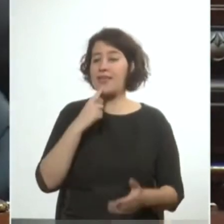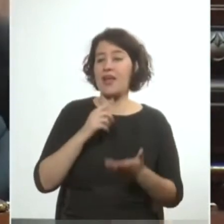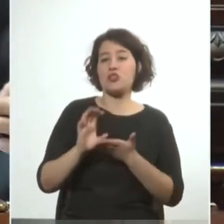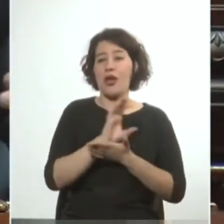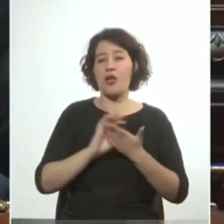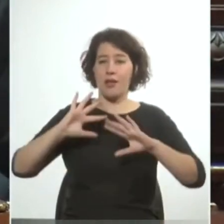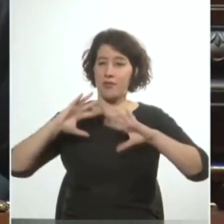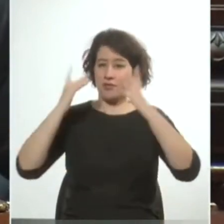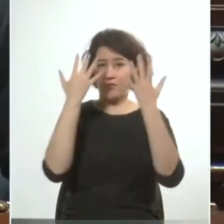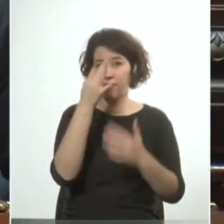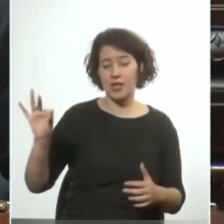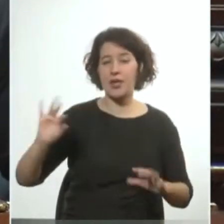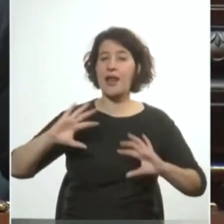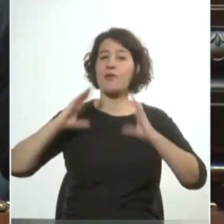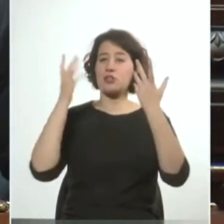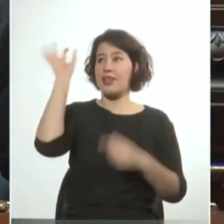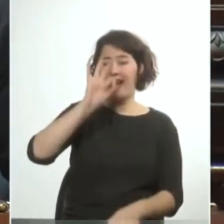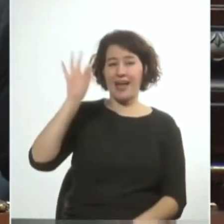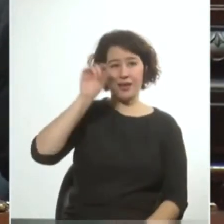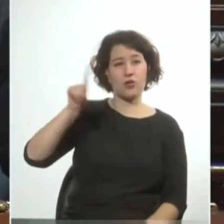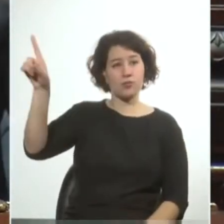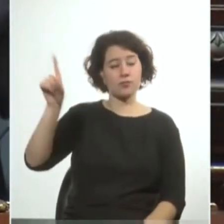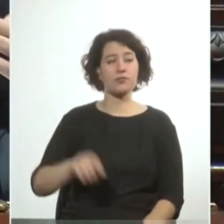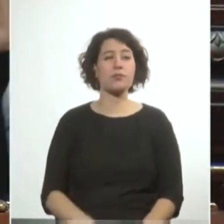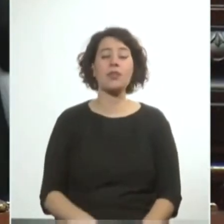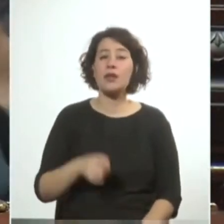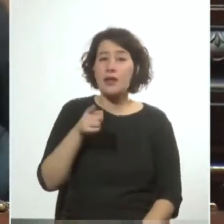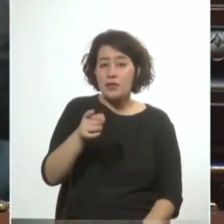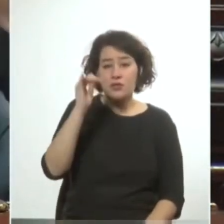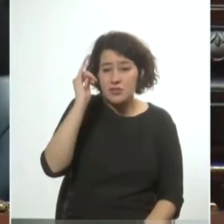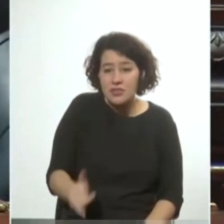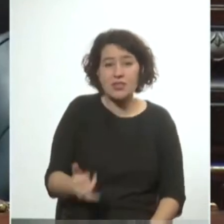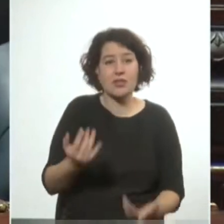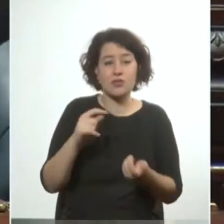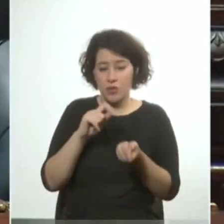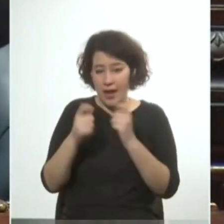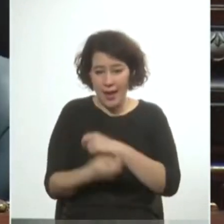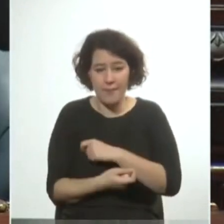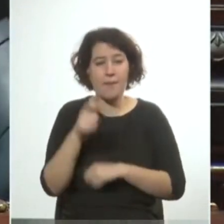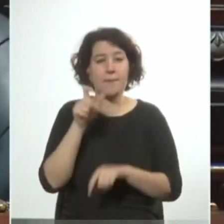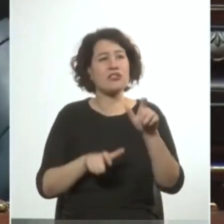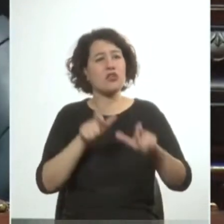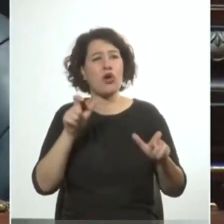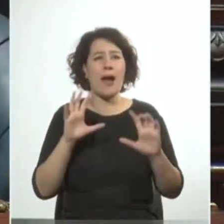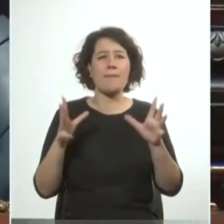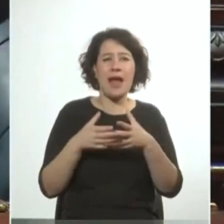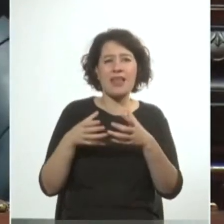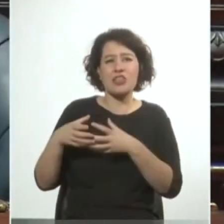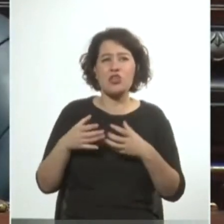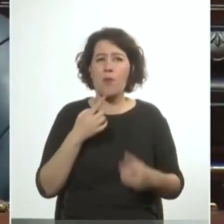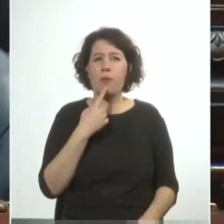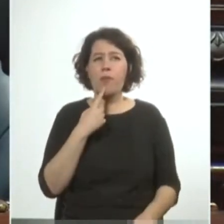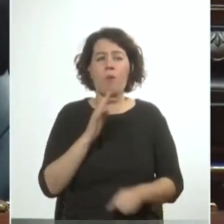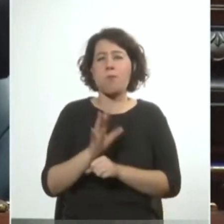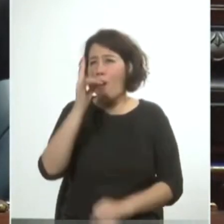y de la revolución anglosajona y eso es así eso convierte a esas personas a esos partidos políticos en